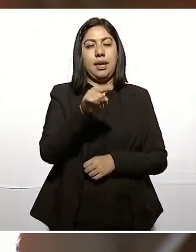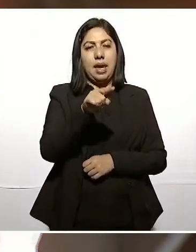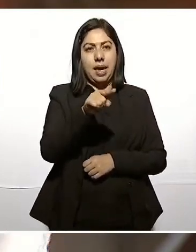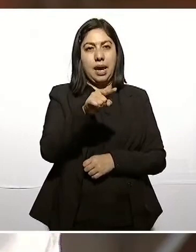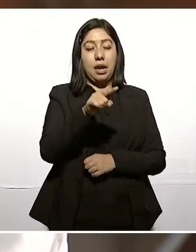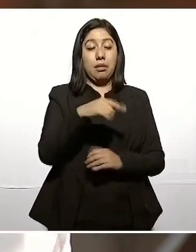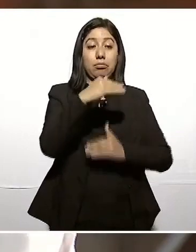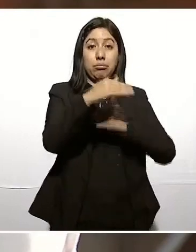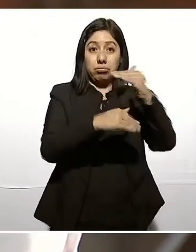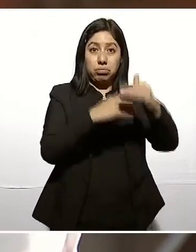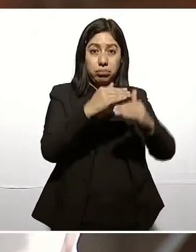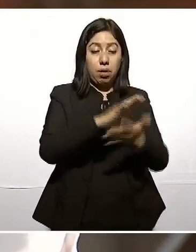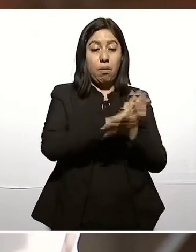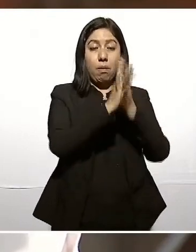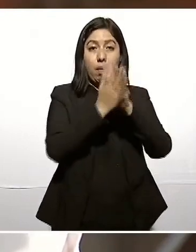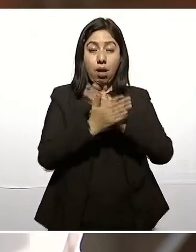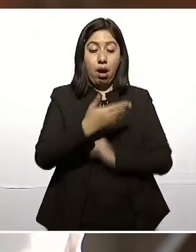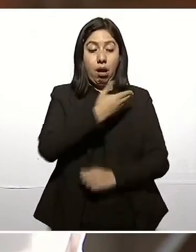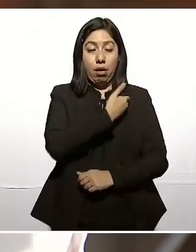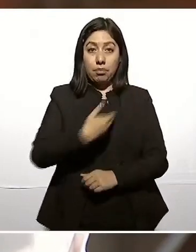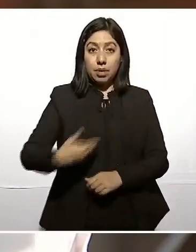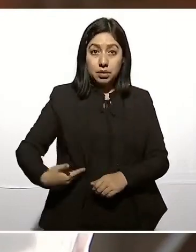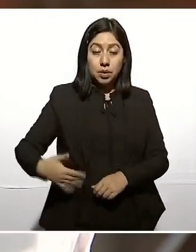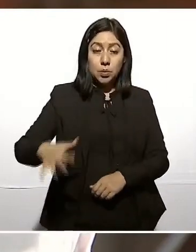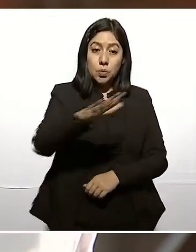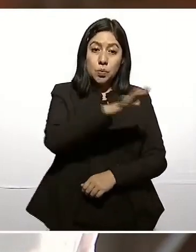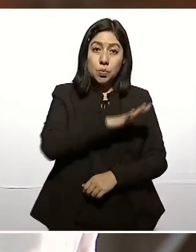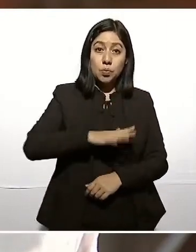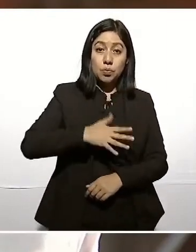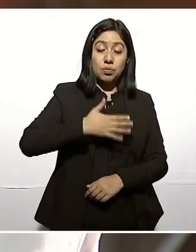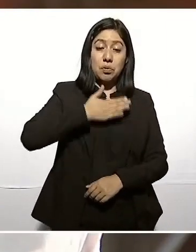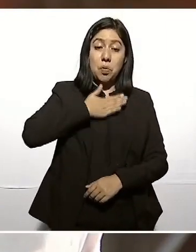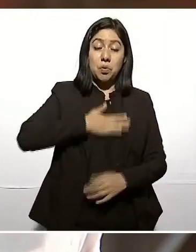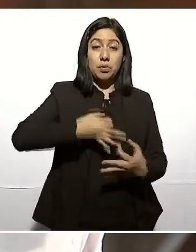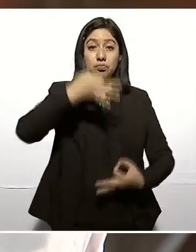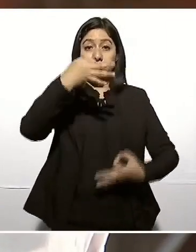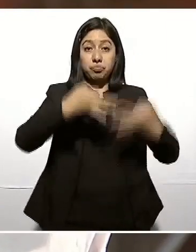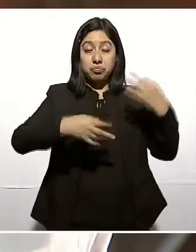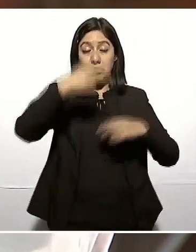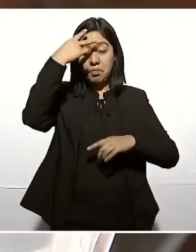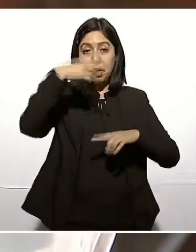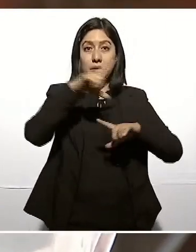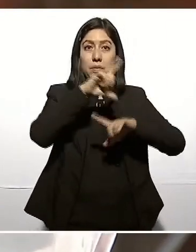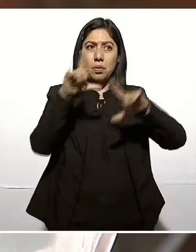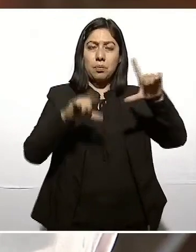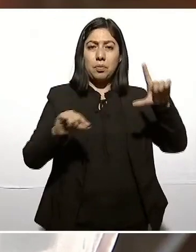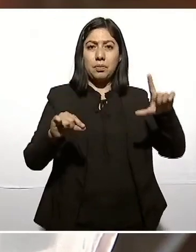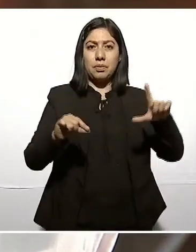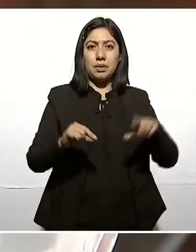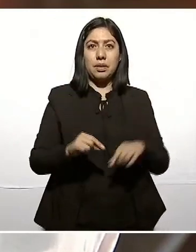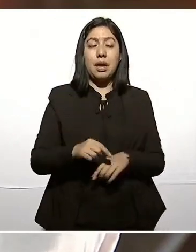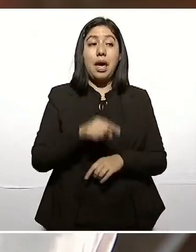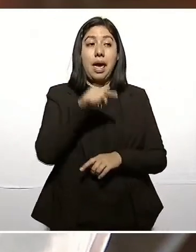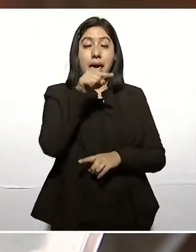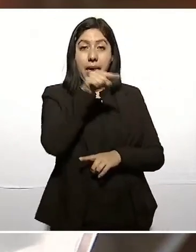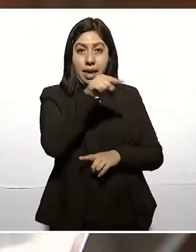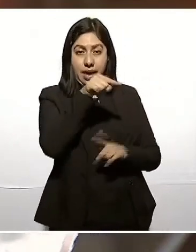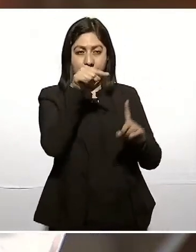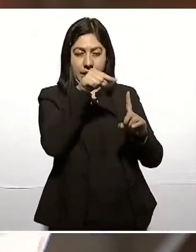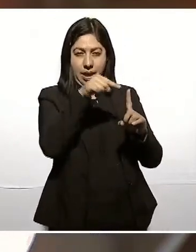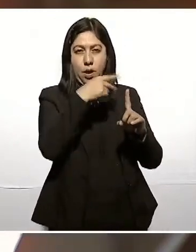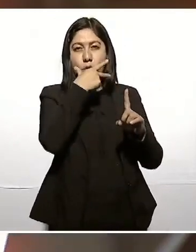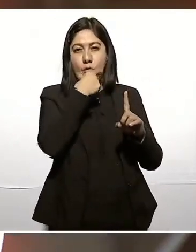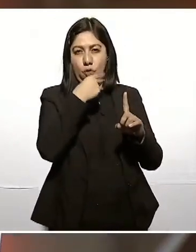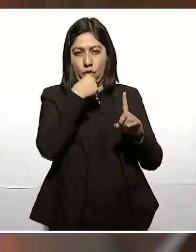llegó a ser presidente de la Suprema Corte de Justicia de la Nación. pues ese juez de distrito